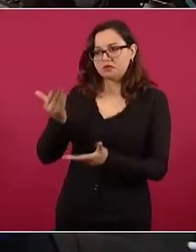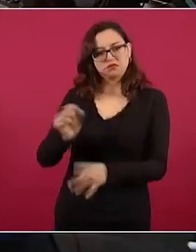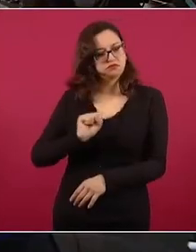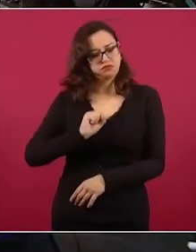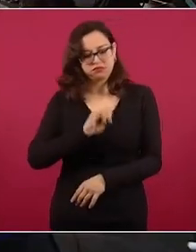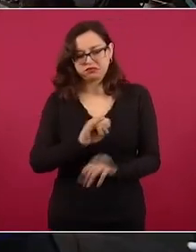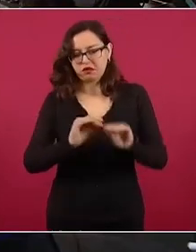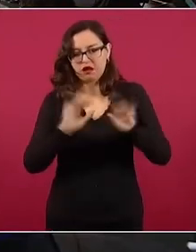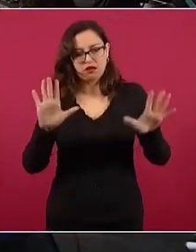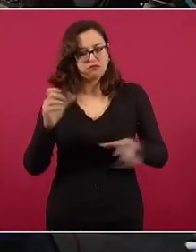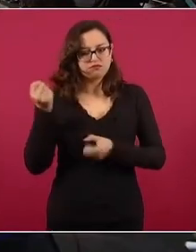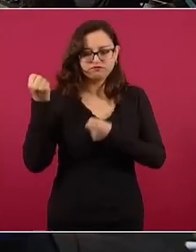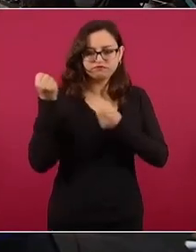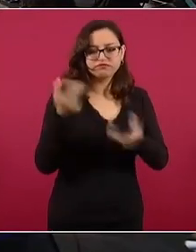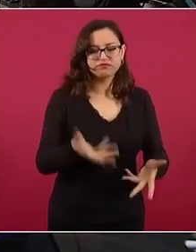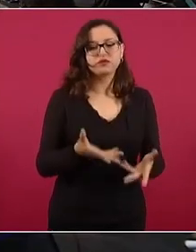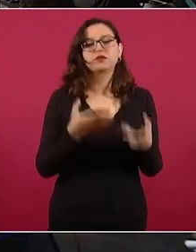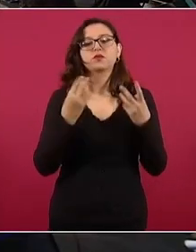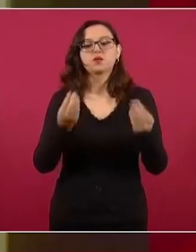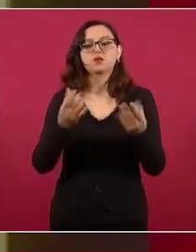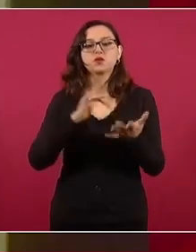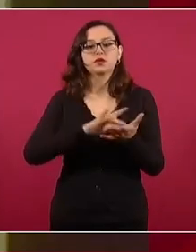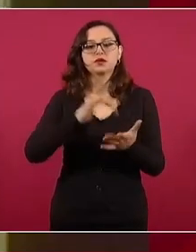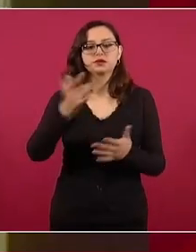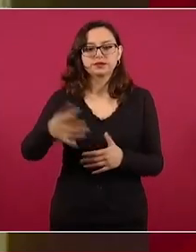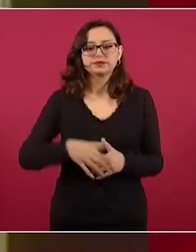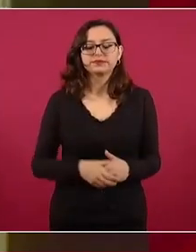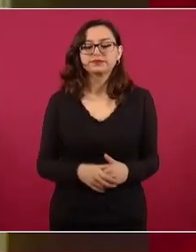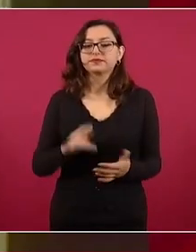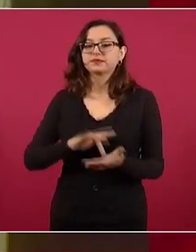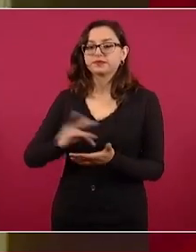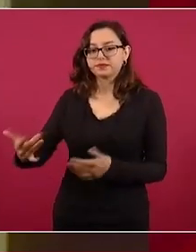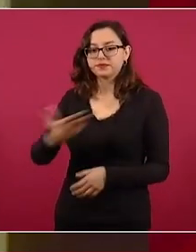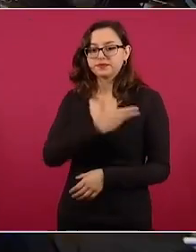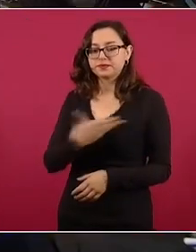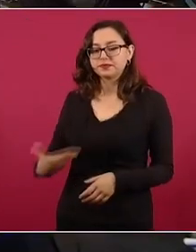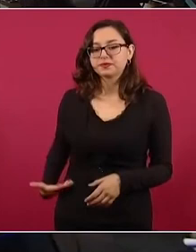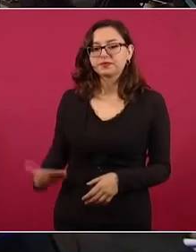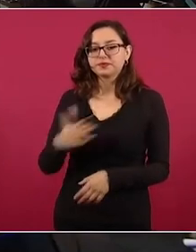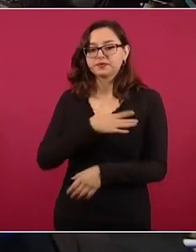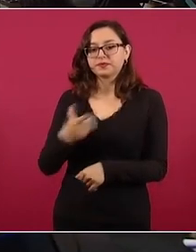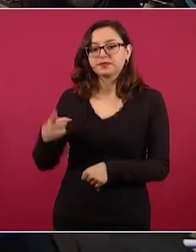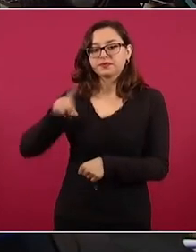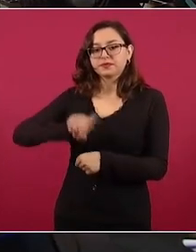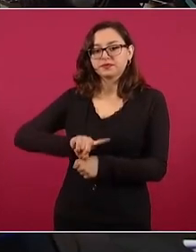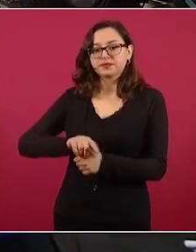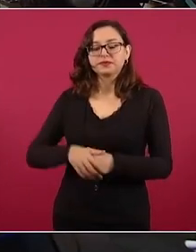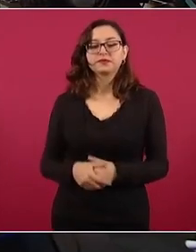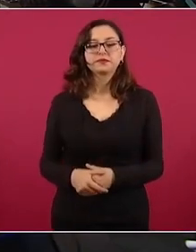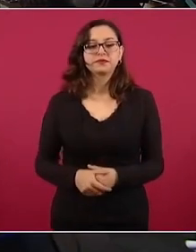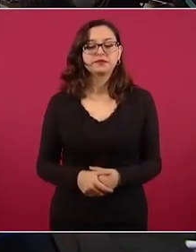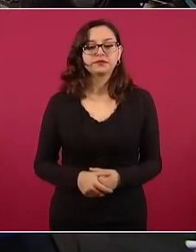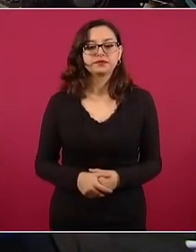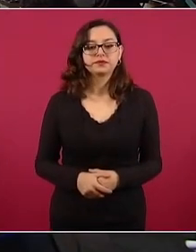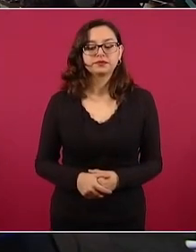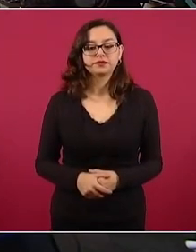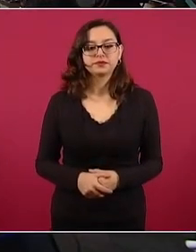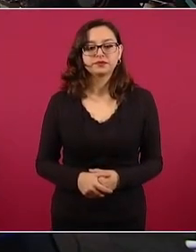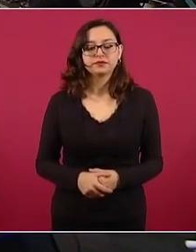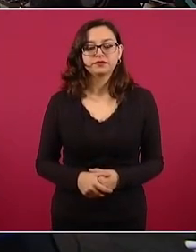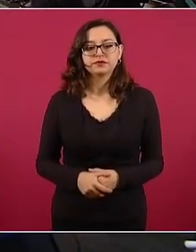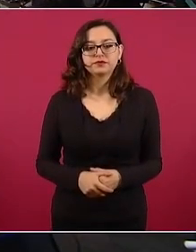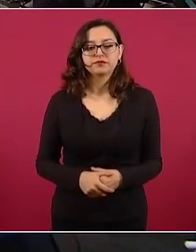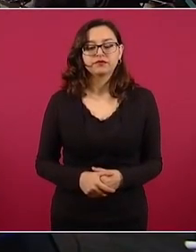Muchas gracias, Laura. Gracias, presidente. Buen día. Muy bien. Antes viene